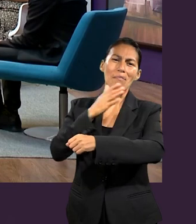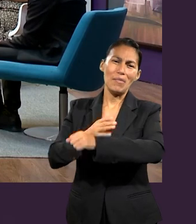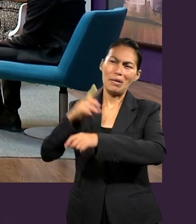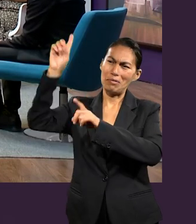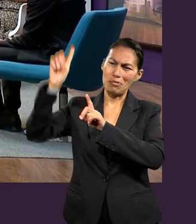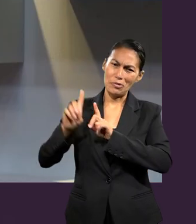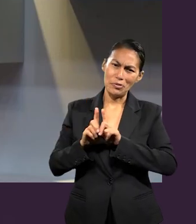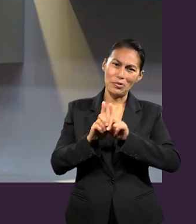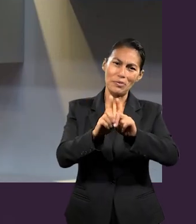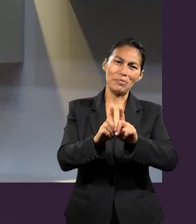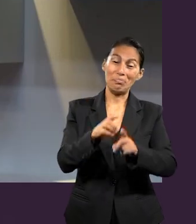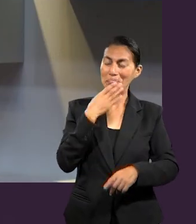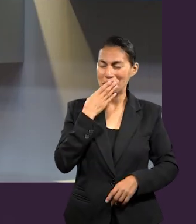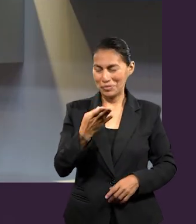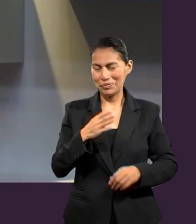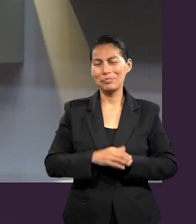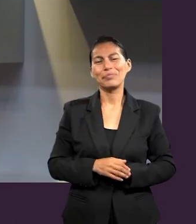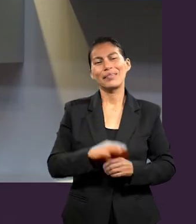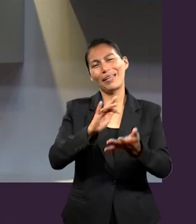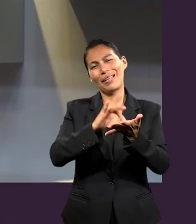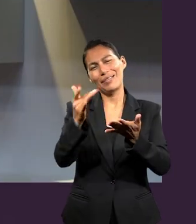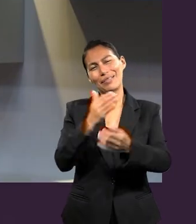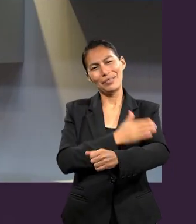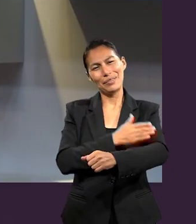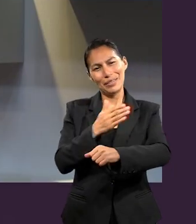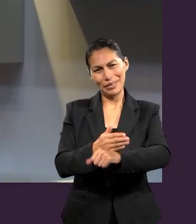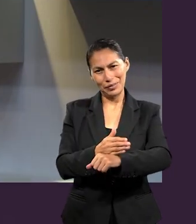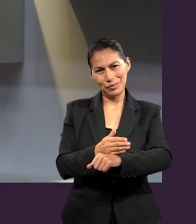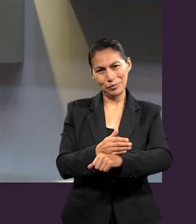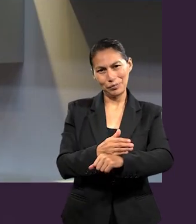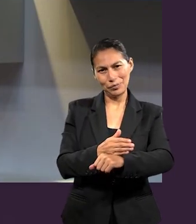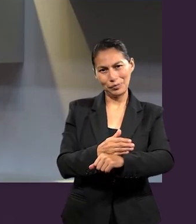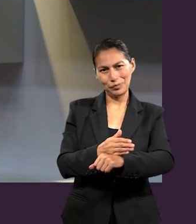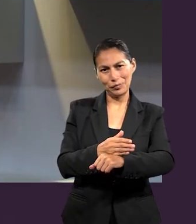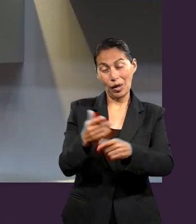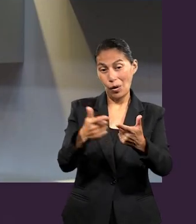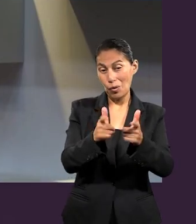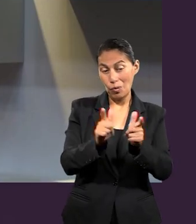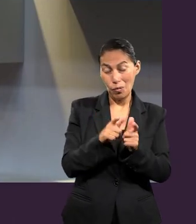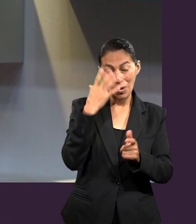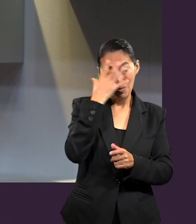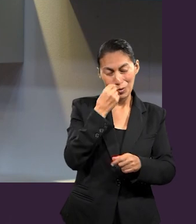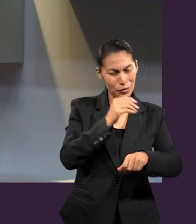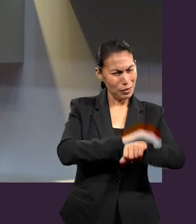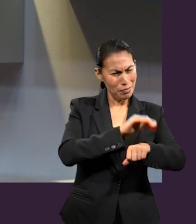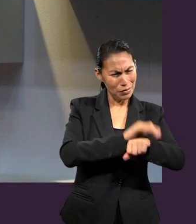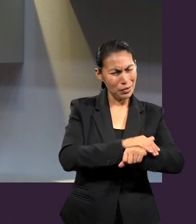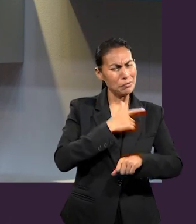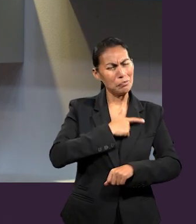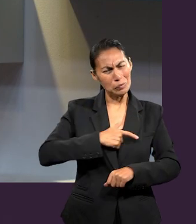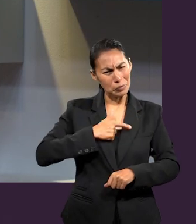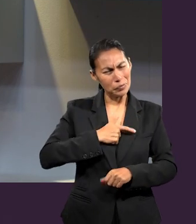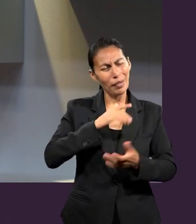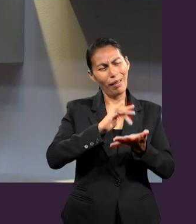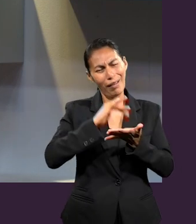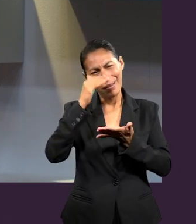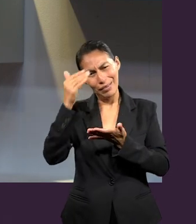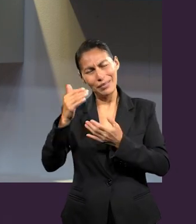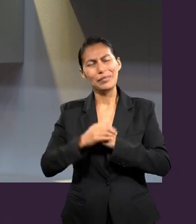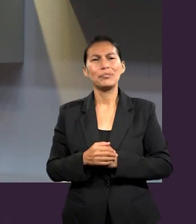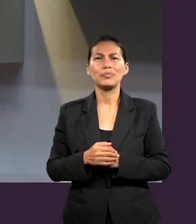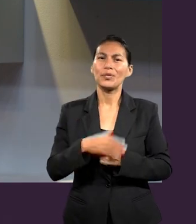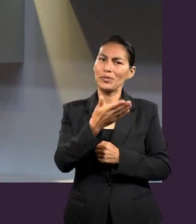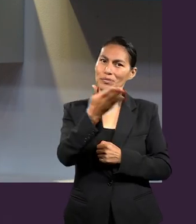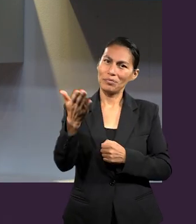pues queridos amigos, muchísimas gracias por su grata compañía, gracias a este grupo maravilloso de amigos que estuvieron con nosotros y